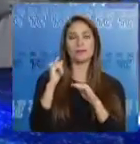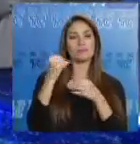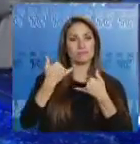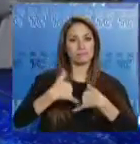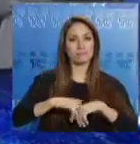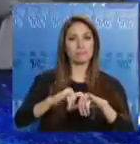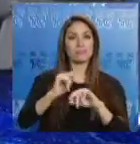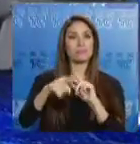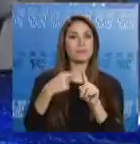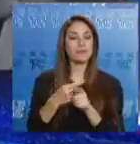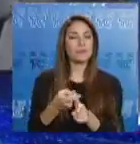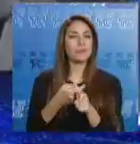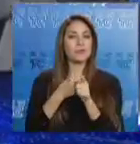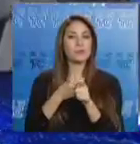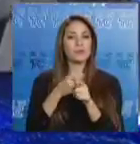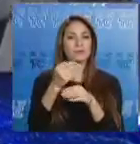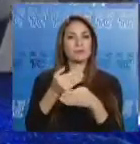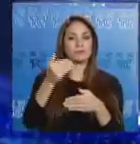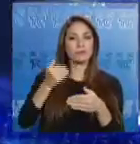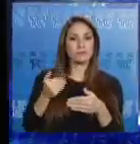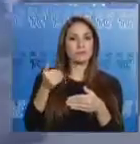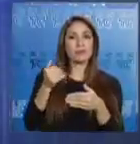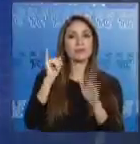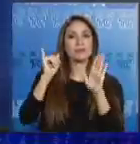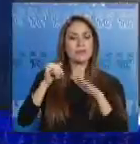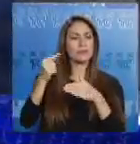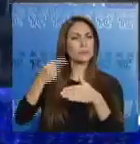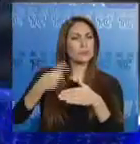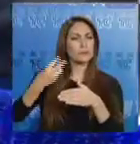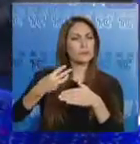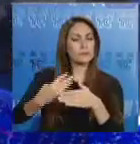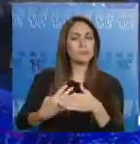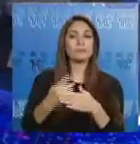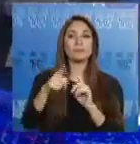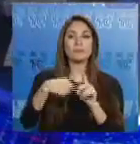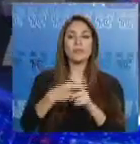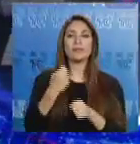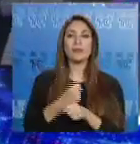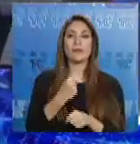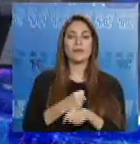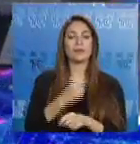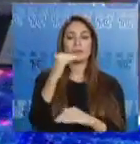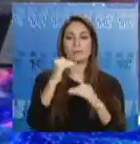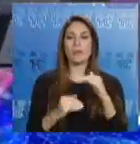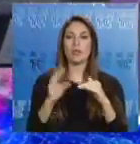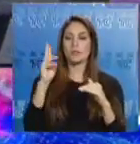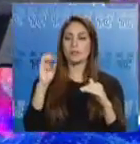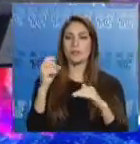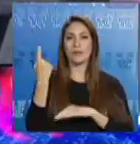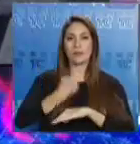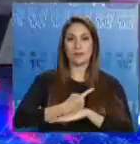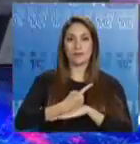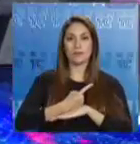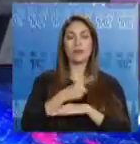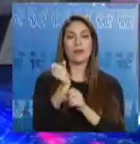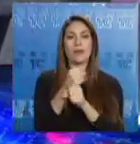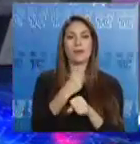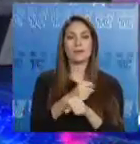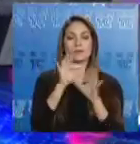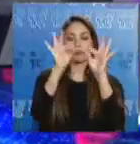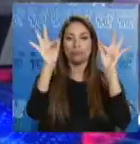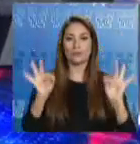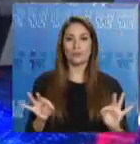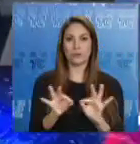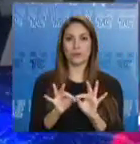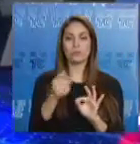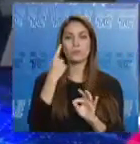e inmediatamente anteriores a la contingencia. Encontrarse en situación de desempleo por un periodo no menor a 60 días. Realizar la solicitud para el